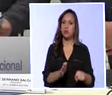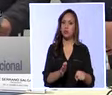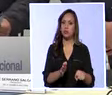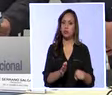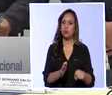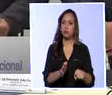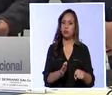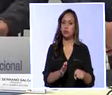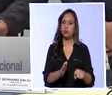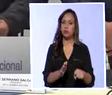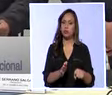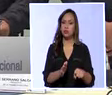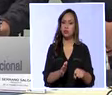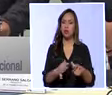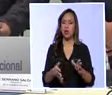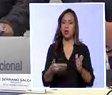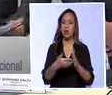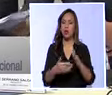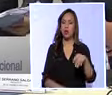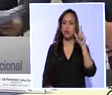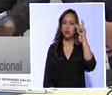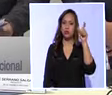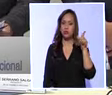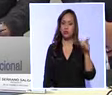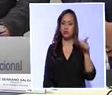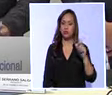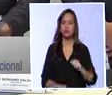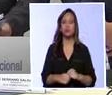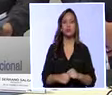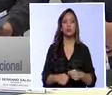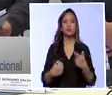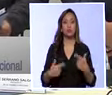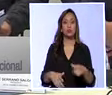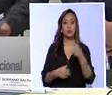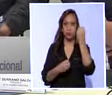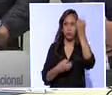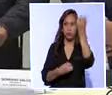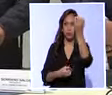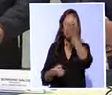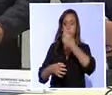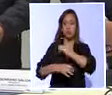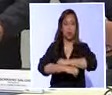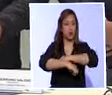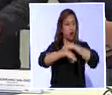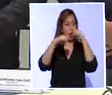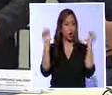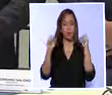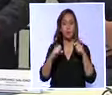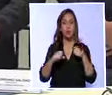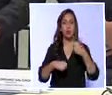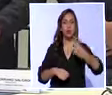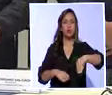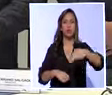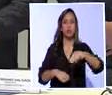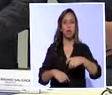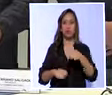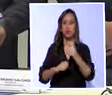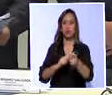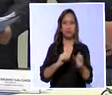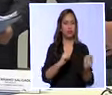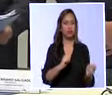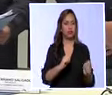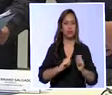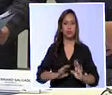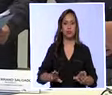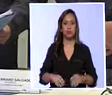ya contra el ex-contralor. El informe ya fue distribuido la mañana de este miércoles a los asambleístas. Ricardo Bravo,